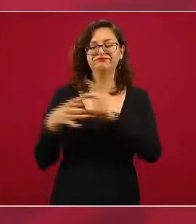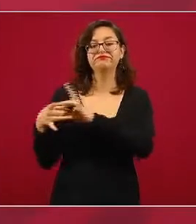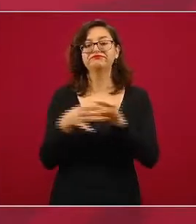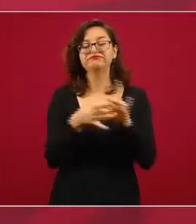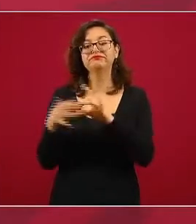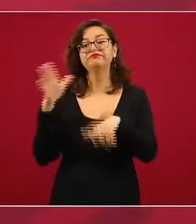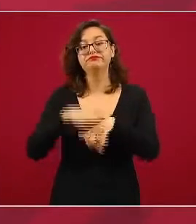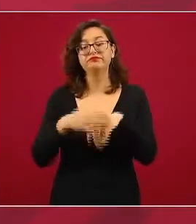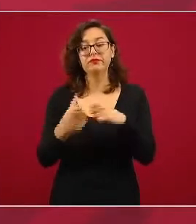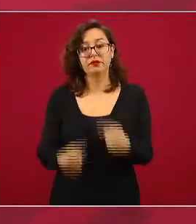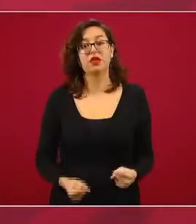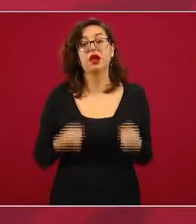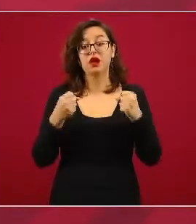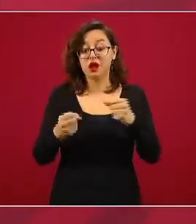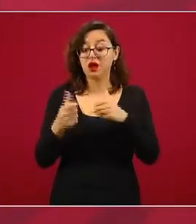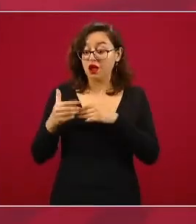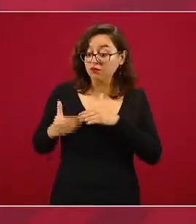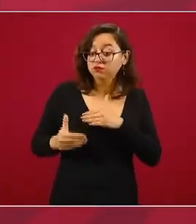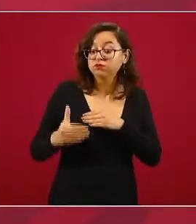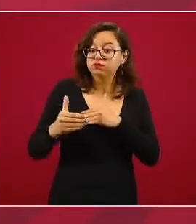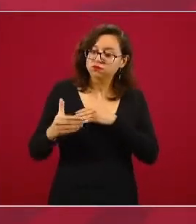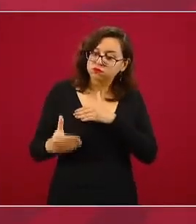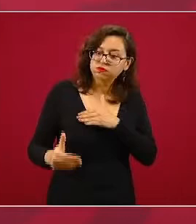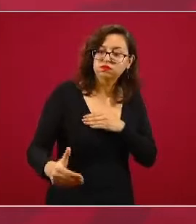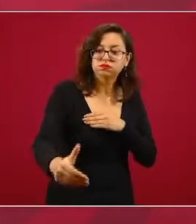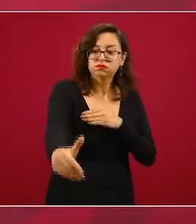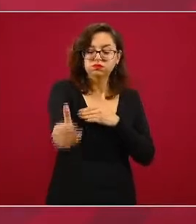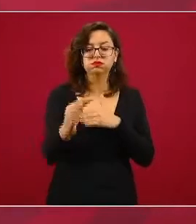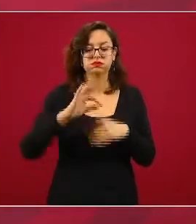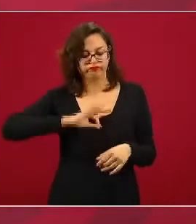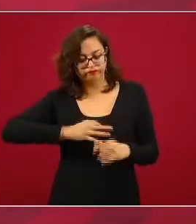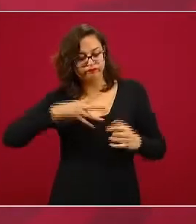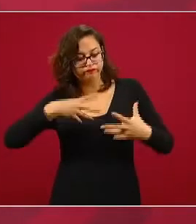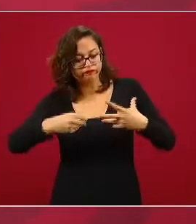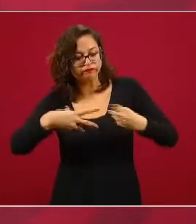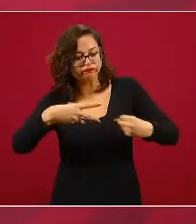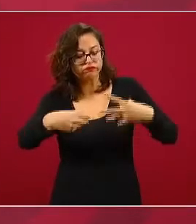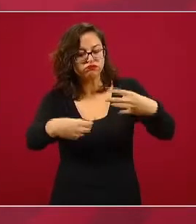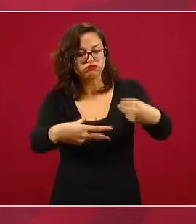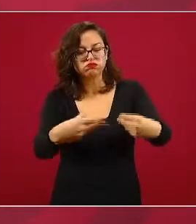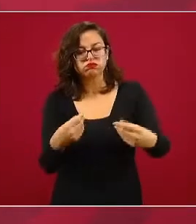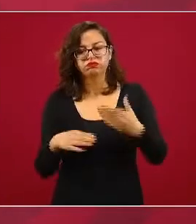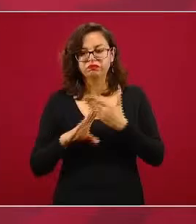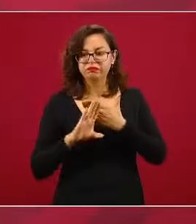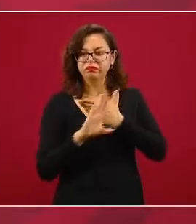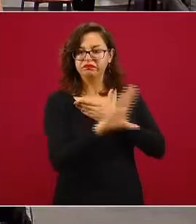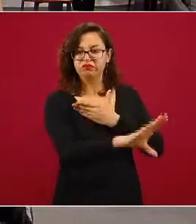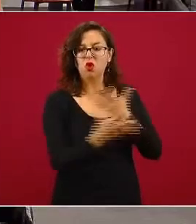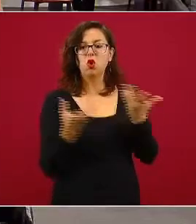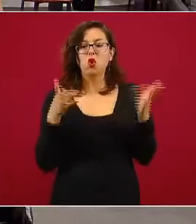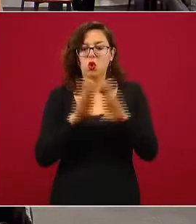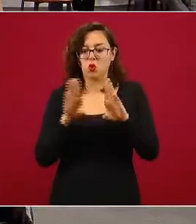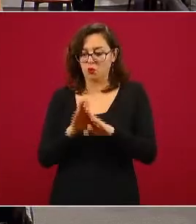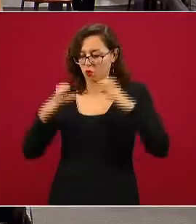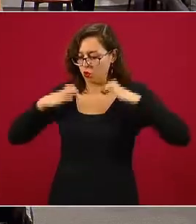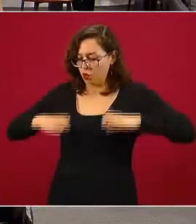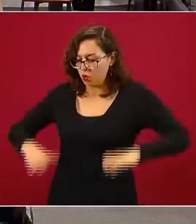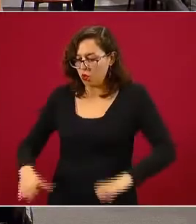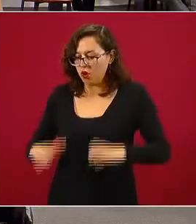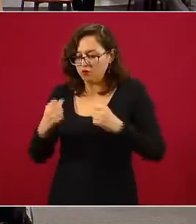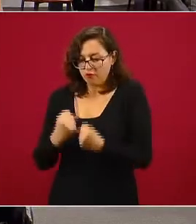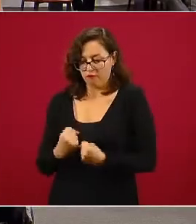En el mediano y largo plazo nos vamos a defender de la pandemia, fortaleciendo nuestro sistema inmune,